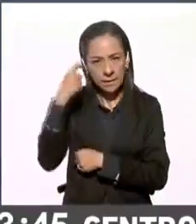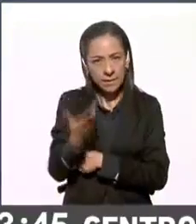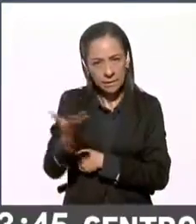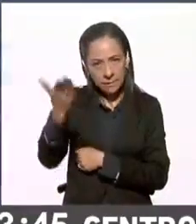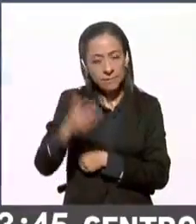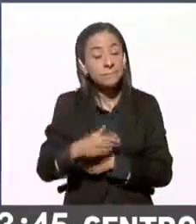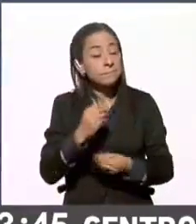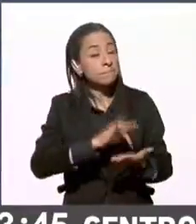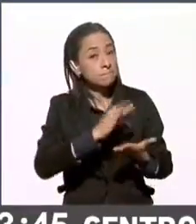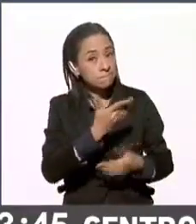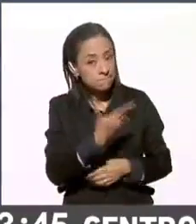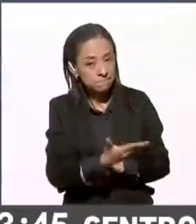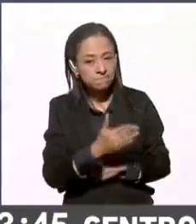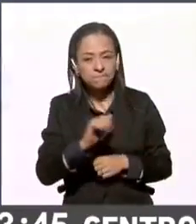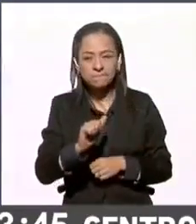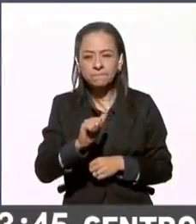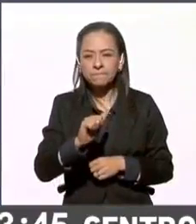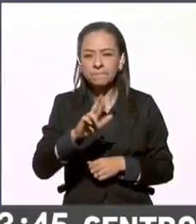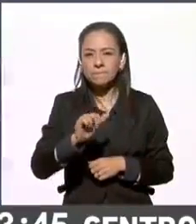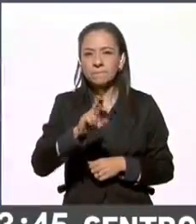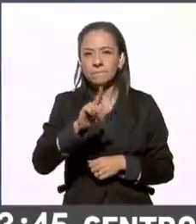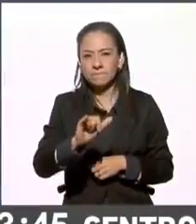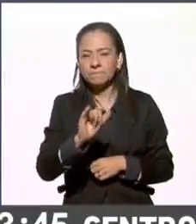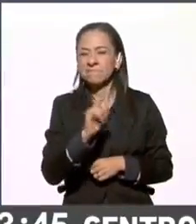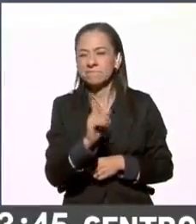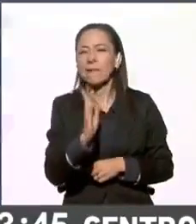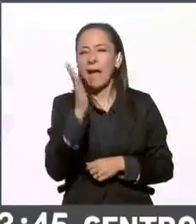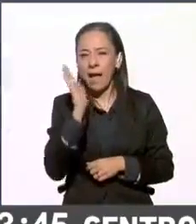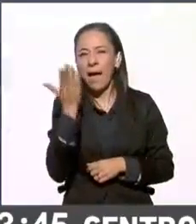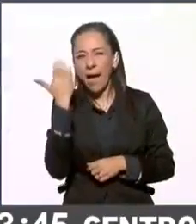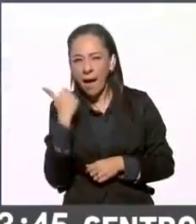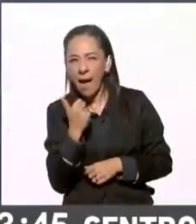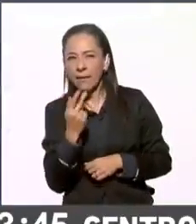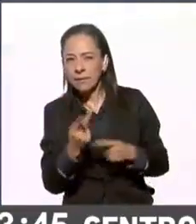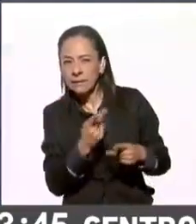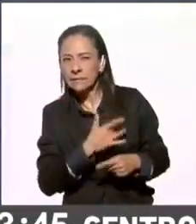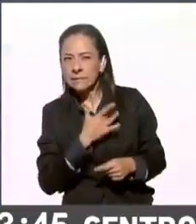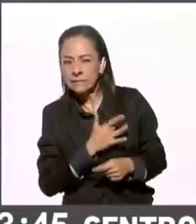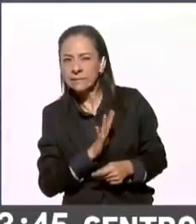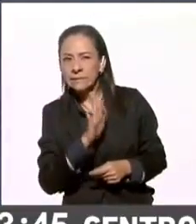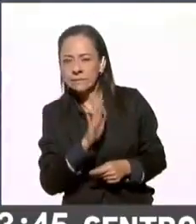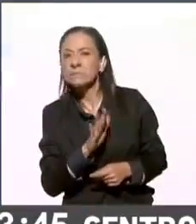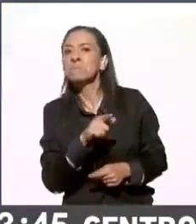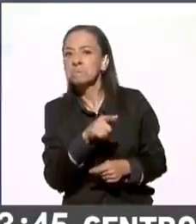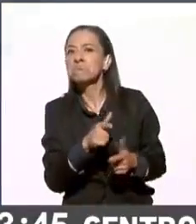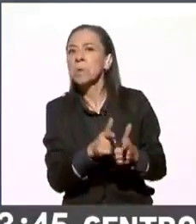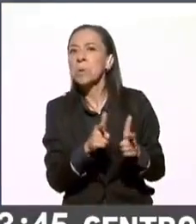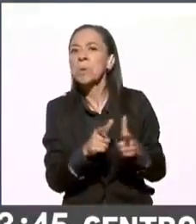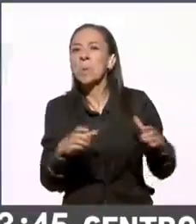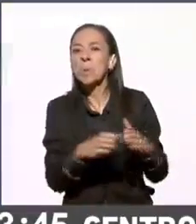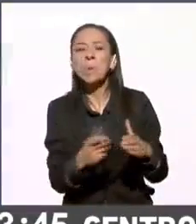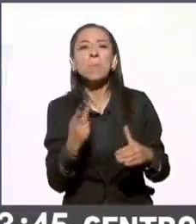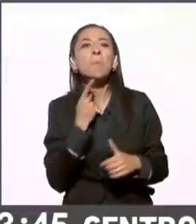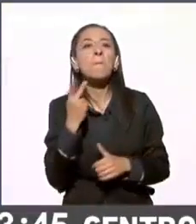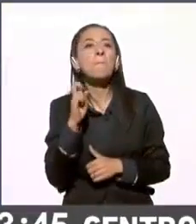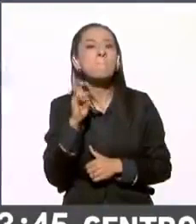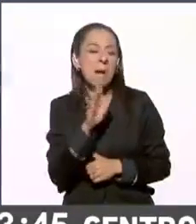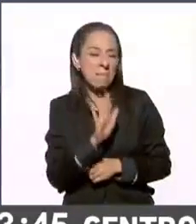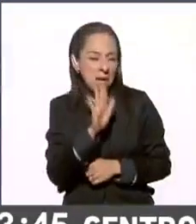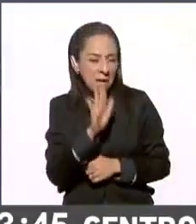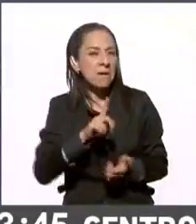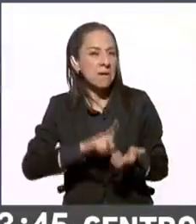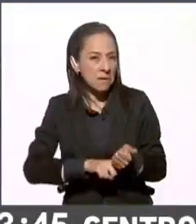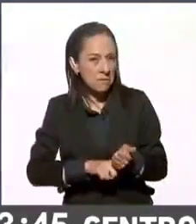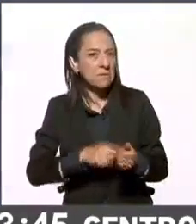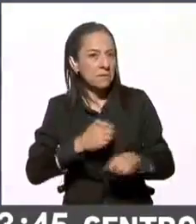gracias, Areli. Bueno, pues como se esperaba, ya con algunas encuestas, algunas previsiones, el PAN se mantiene ahí en Querétaro. Muchísimas gracias.